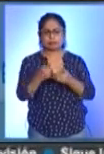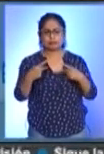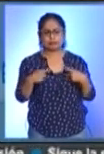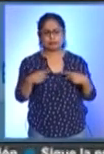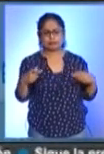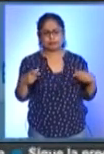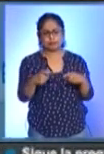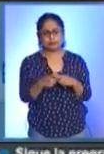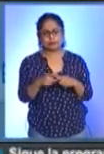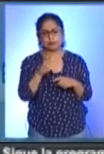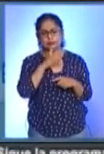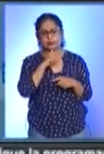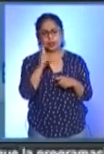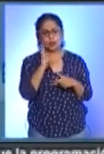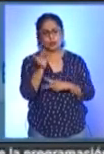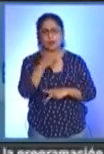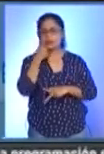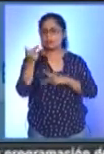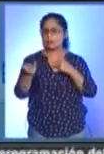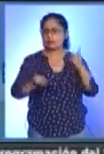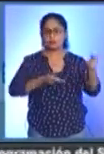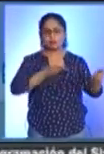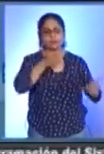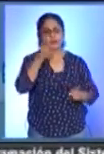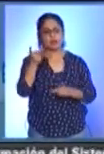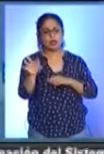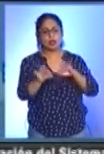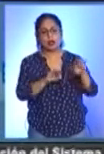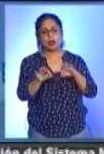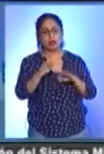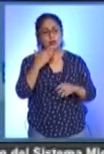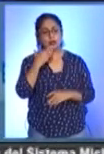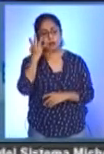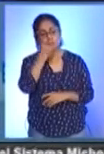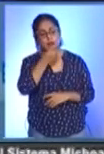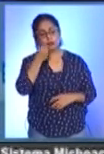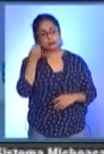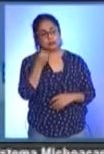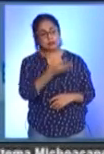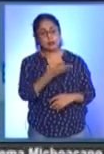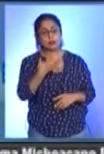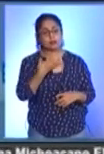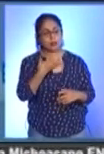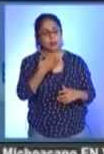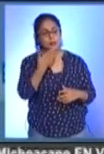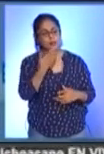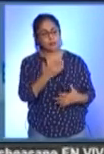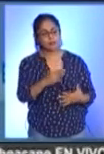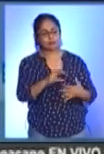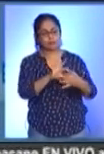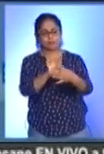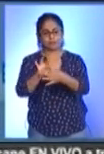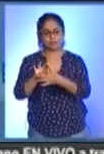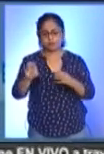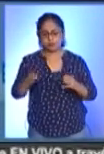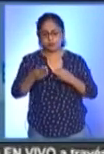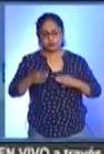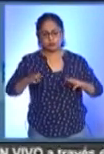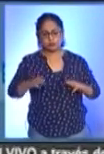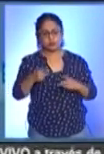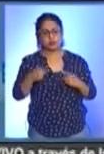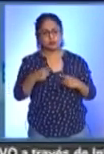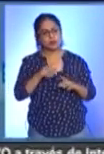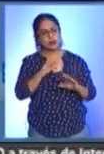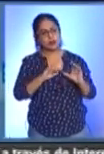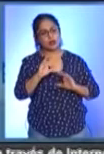ofrecer un programa en el que el recital sea un trabajo artístico que requiera de una relación estrecha entre músicos y solistas,